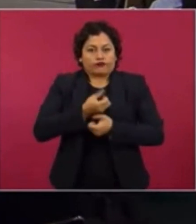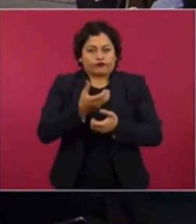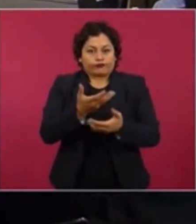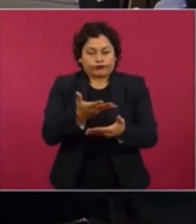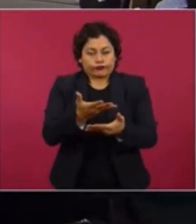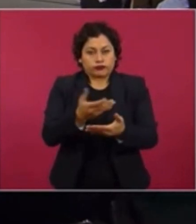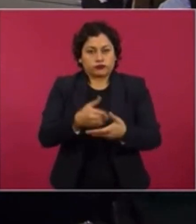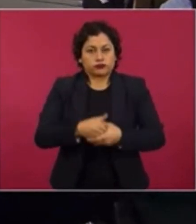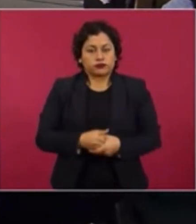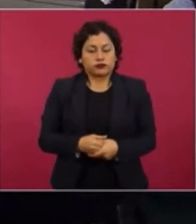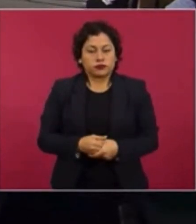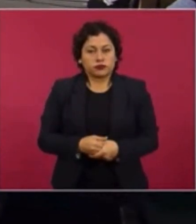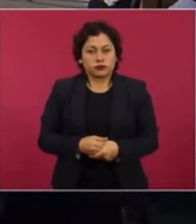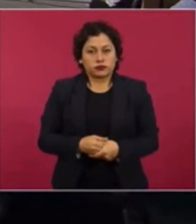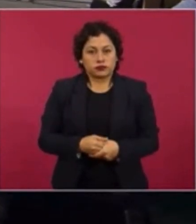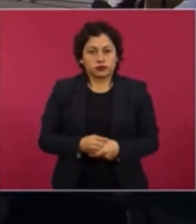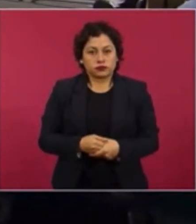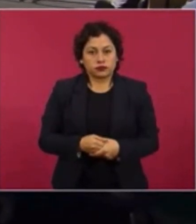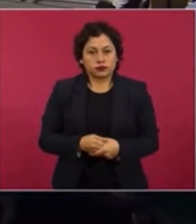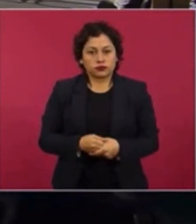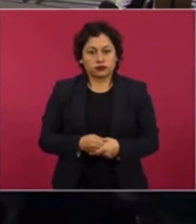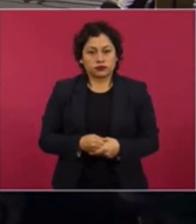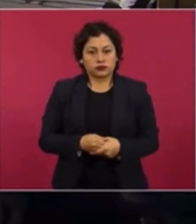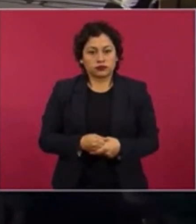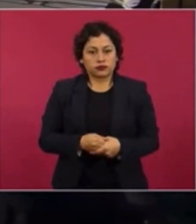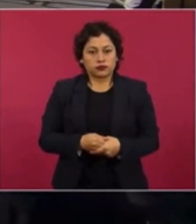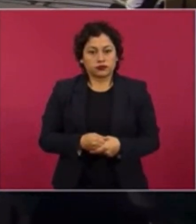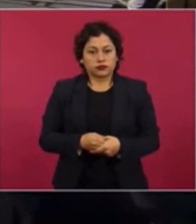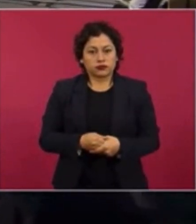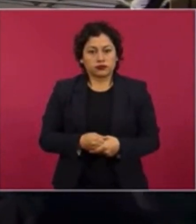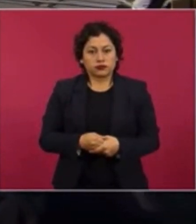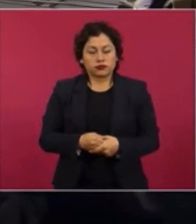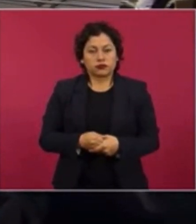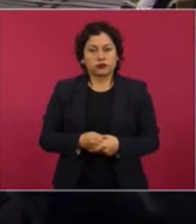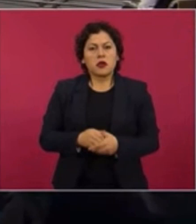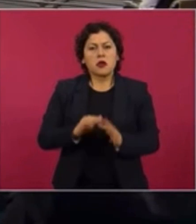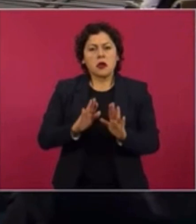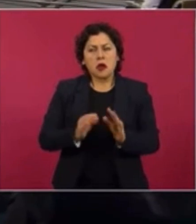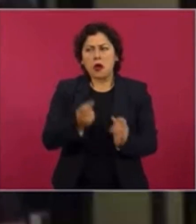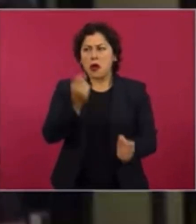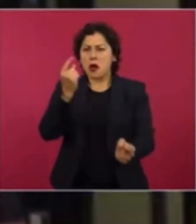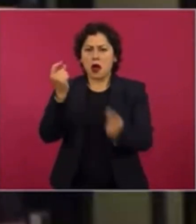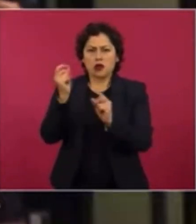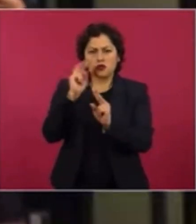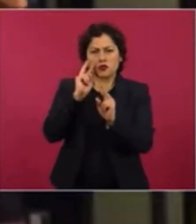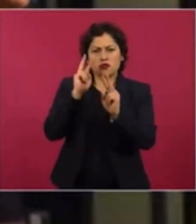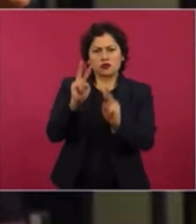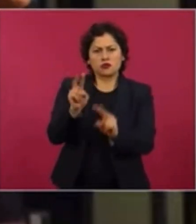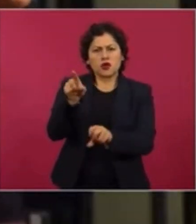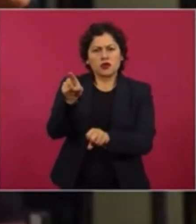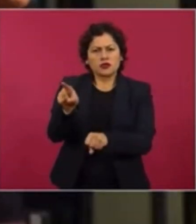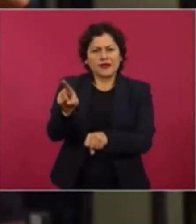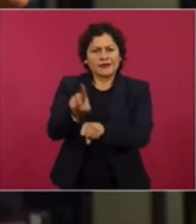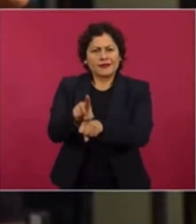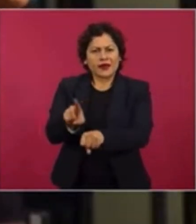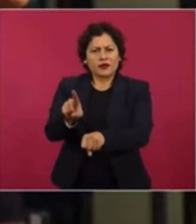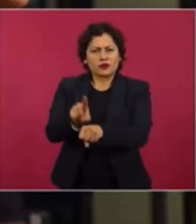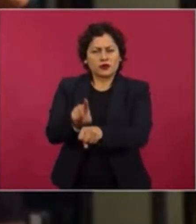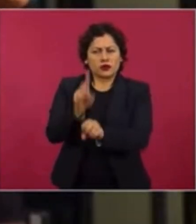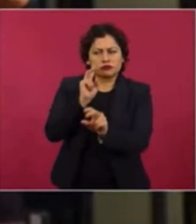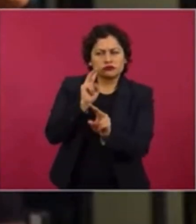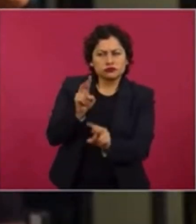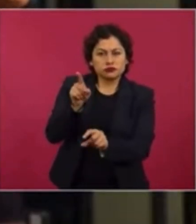su… vaya, a que se encontraba cansado del actuar diario en la política mexicana.